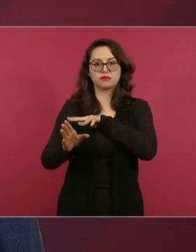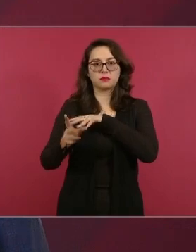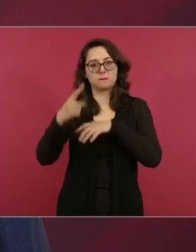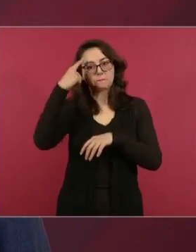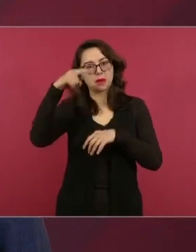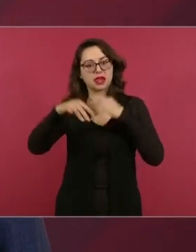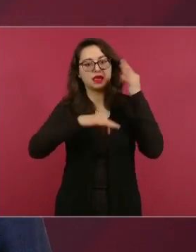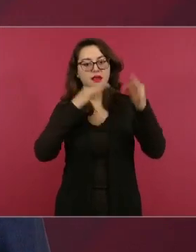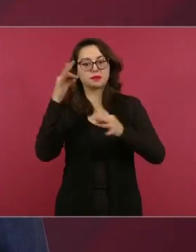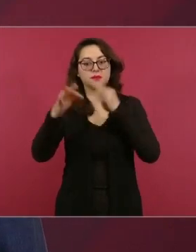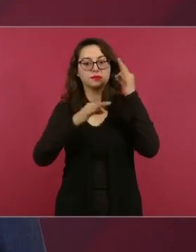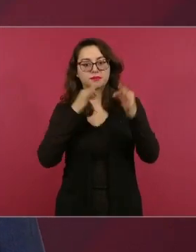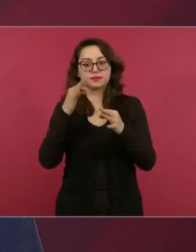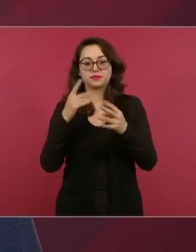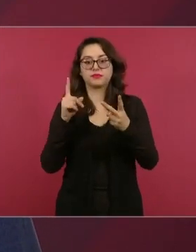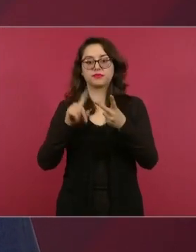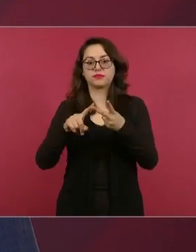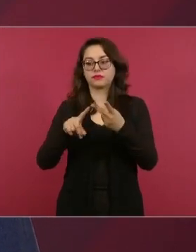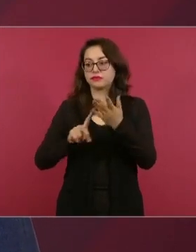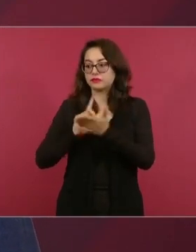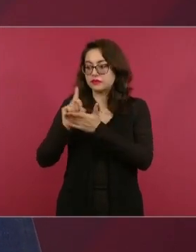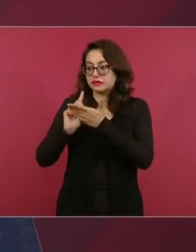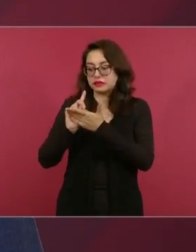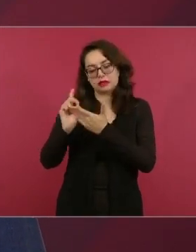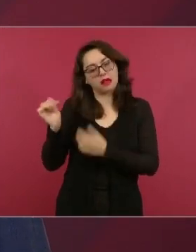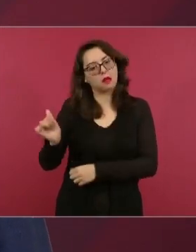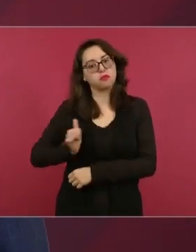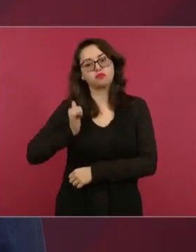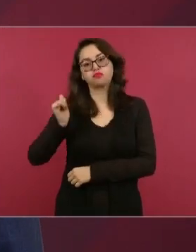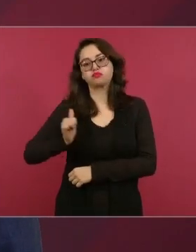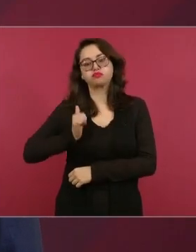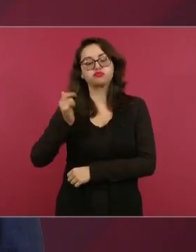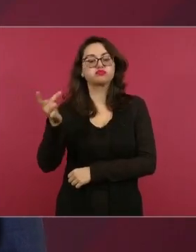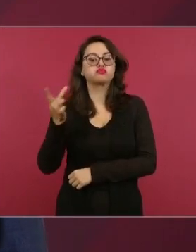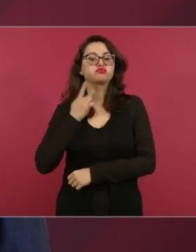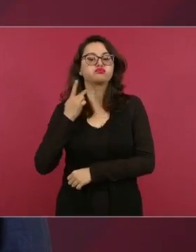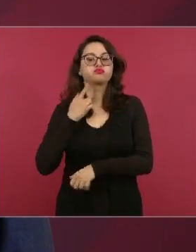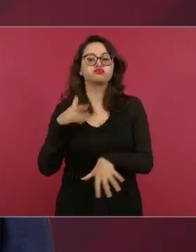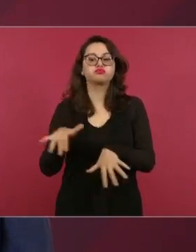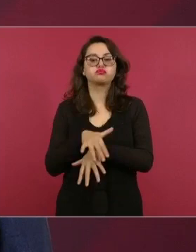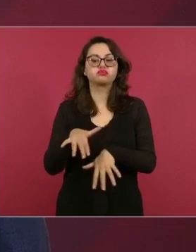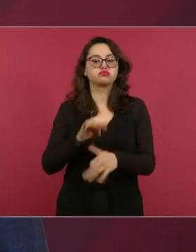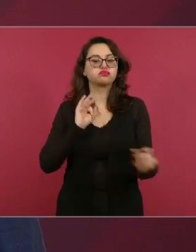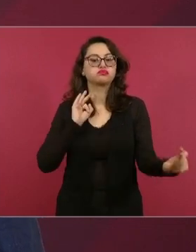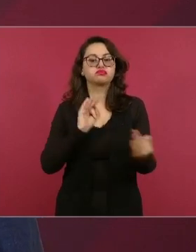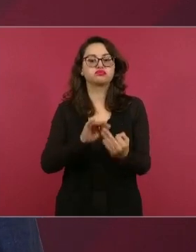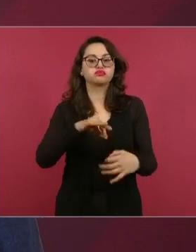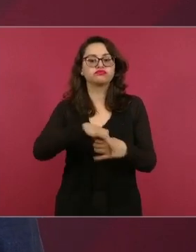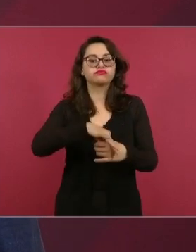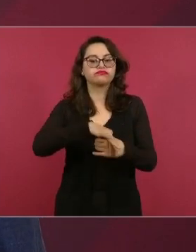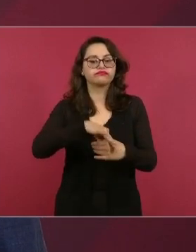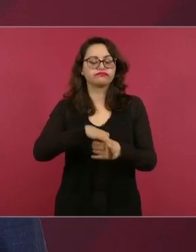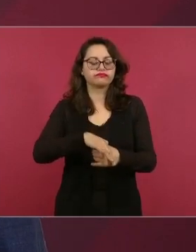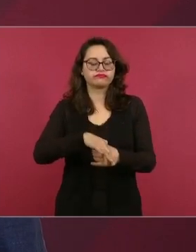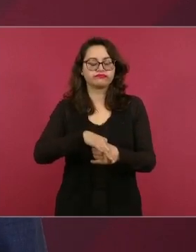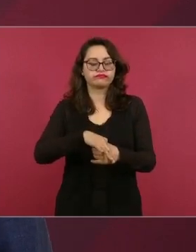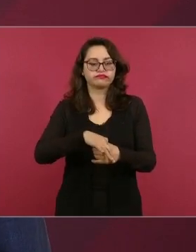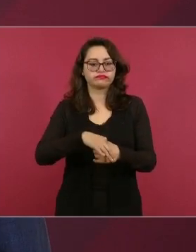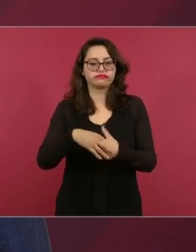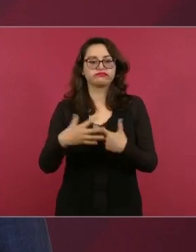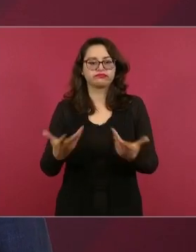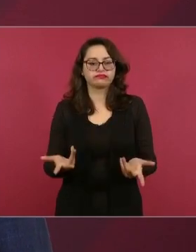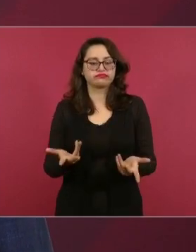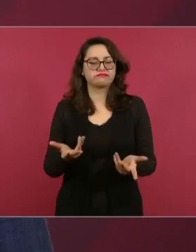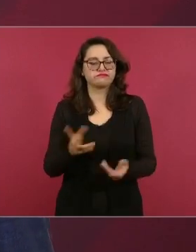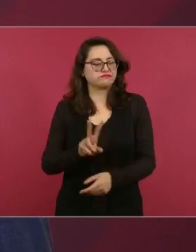consumo de las drogas con propósitos electorales hay